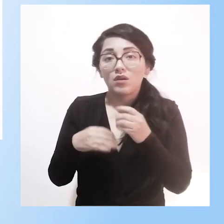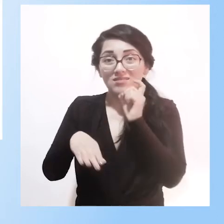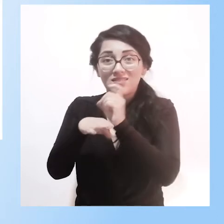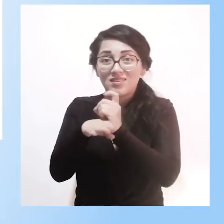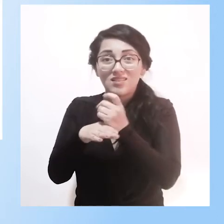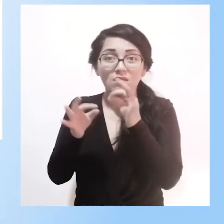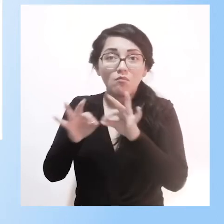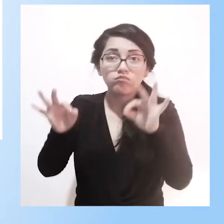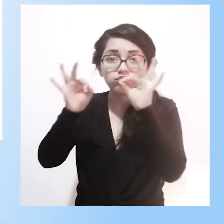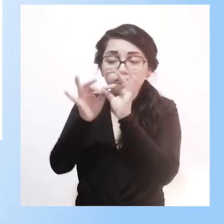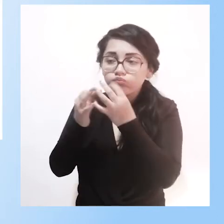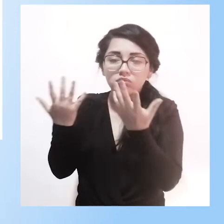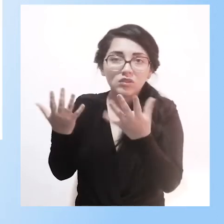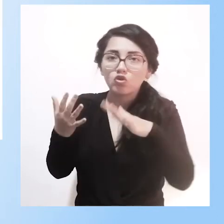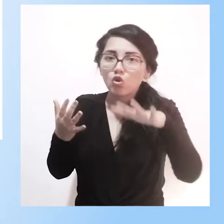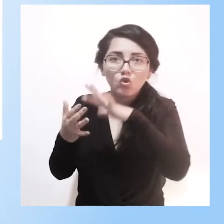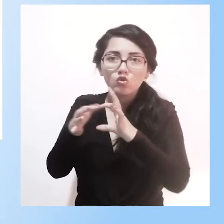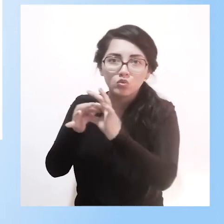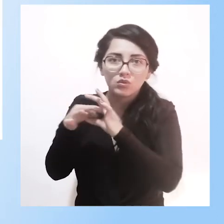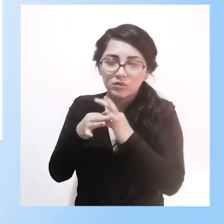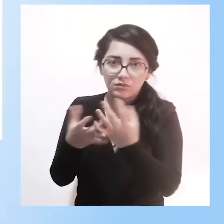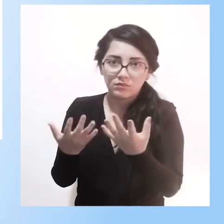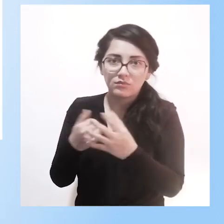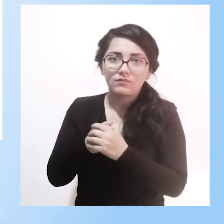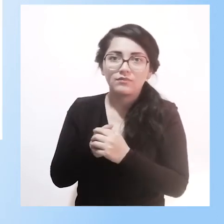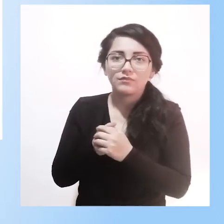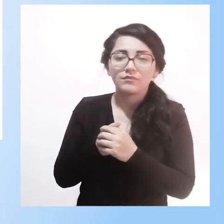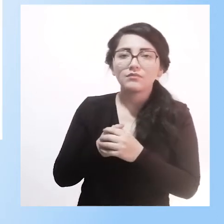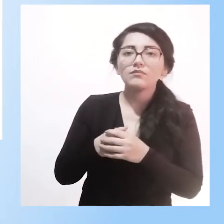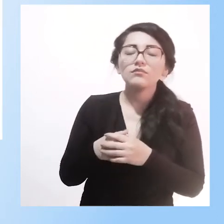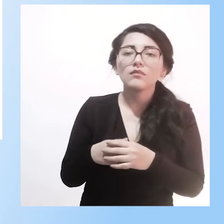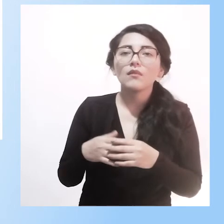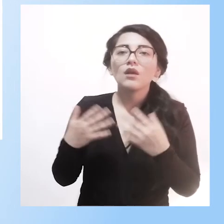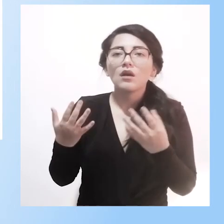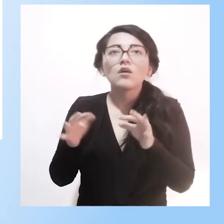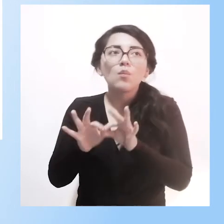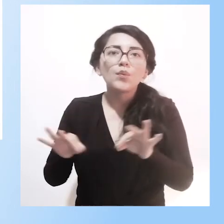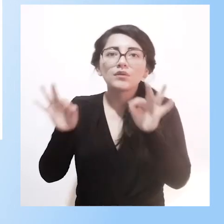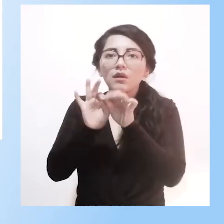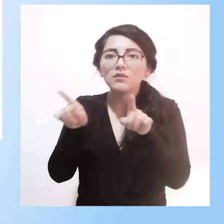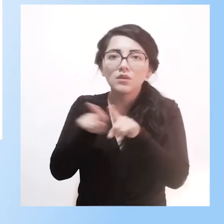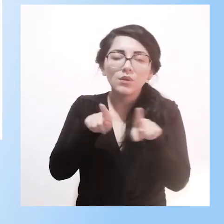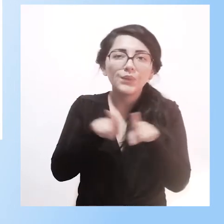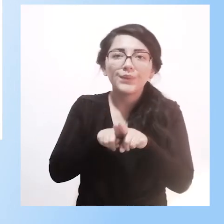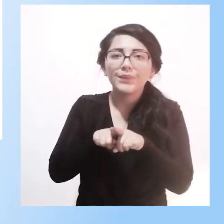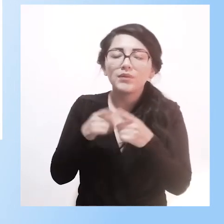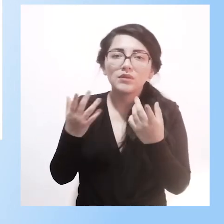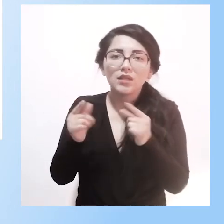integración con su grupo escolar, la importancia del grupo escolar